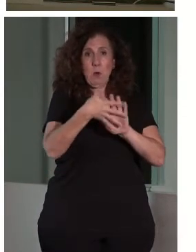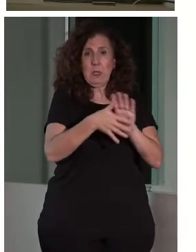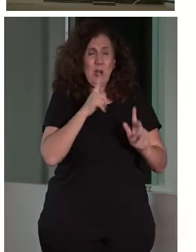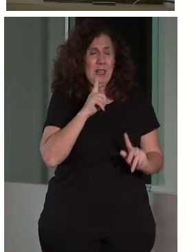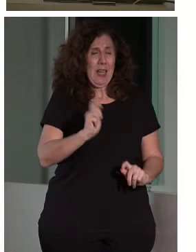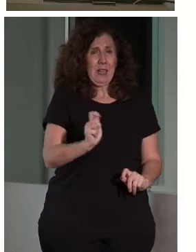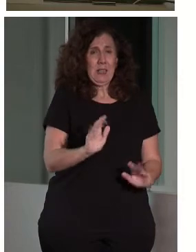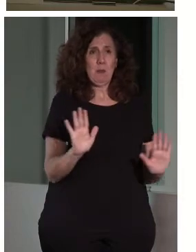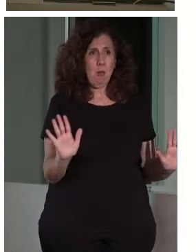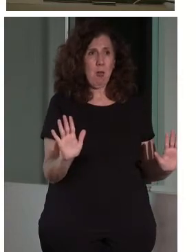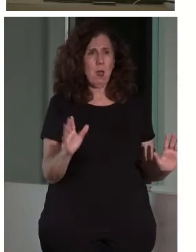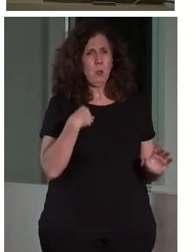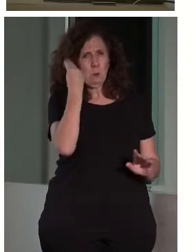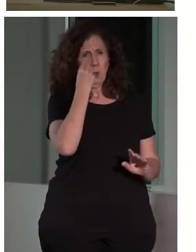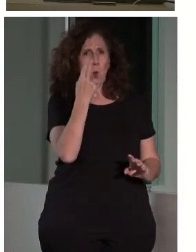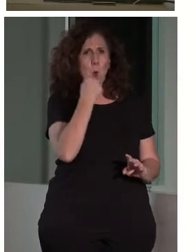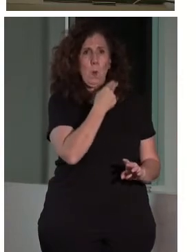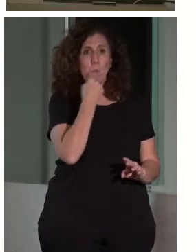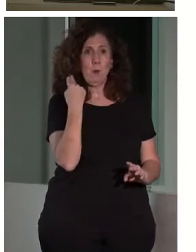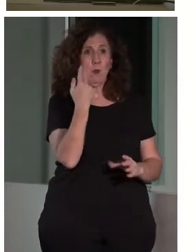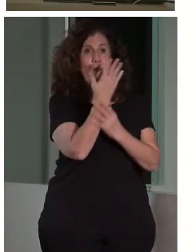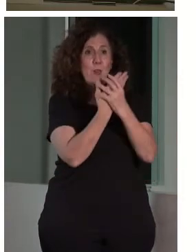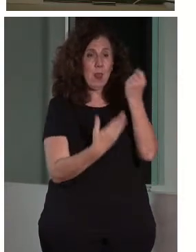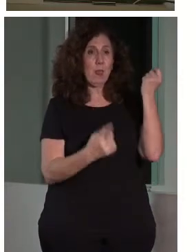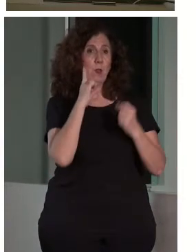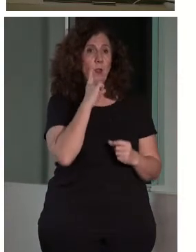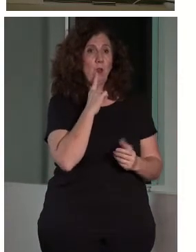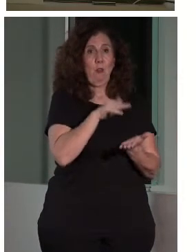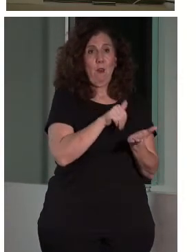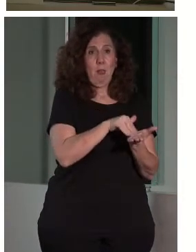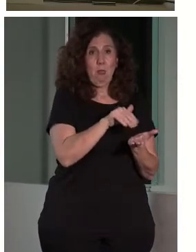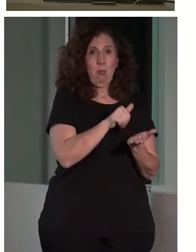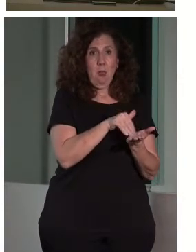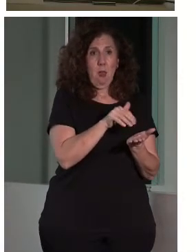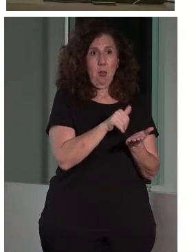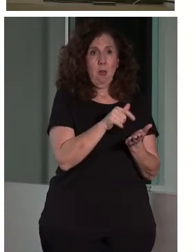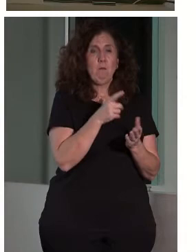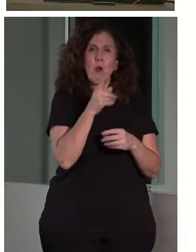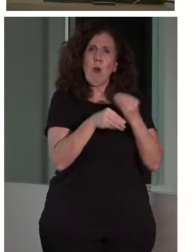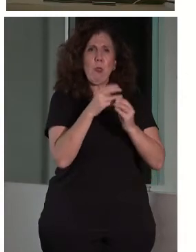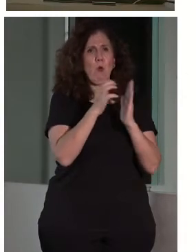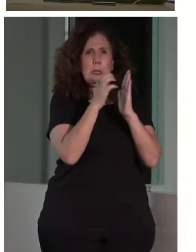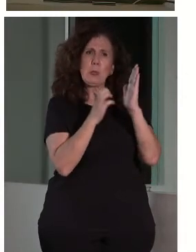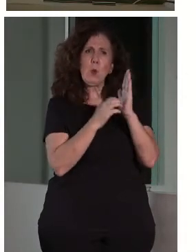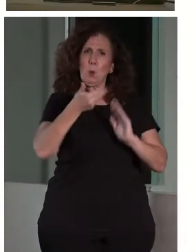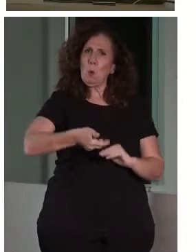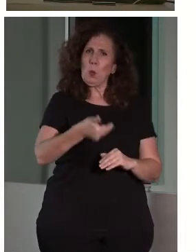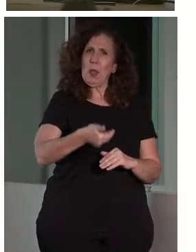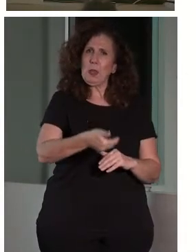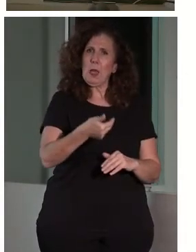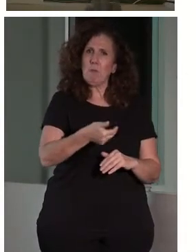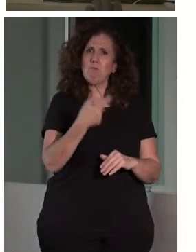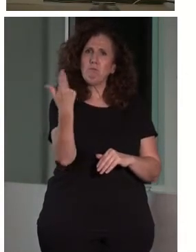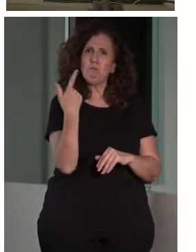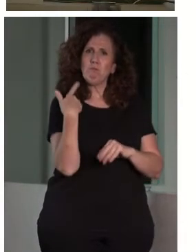A veces es cuestión de un compromiso. Nosotros con la Federación de Sordos de la Comunidad Valenciana, pues nos hacen un descuento muy importante. Digamos que llegamos a